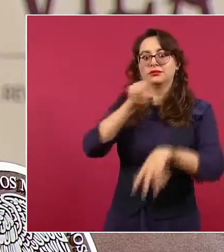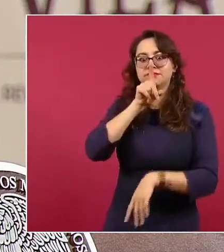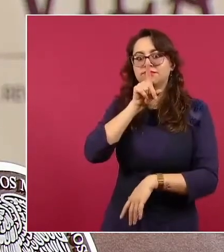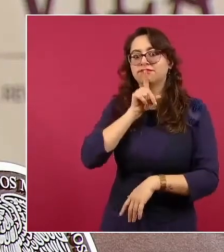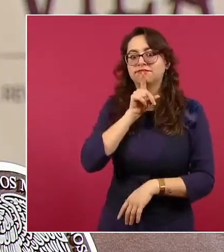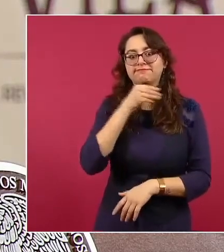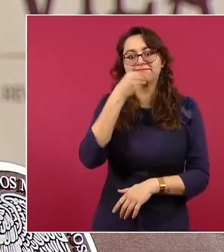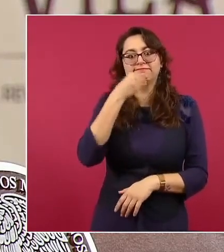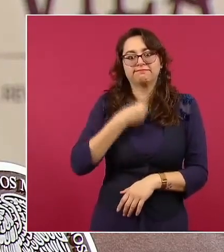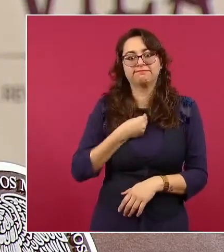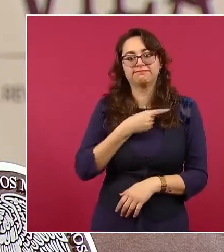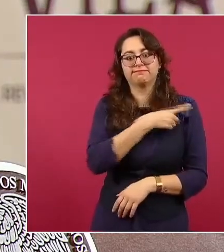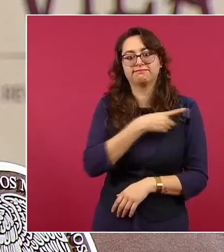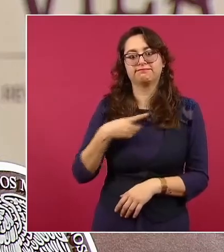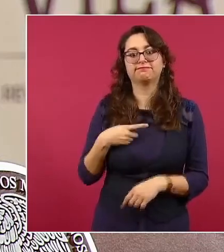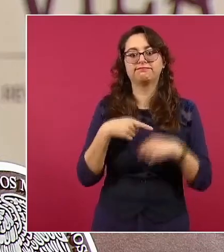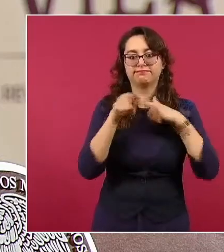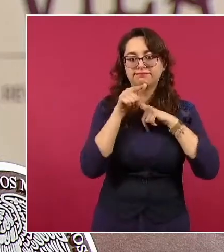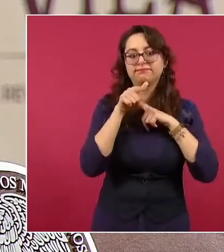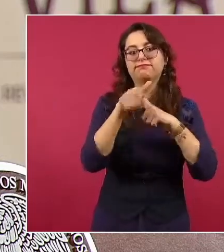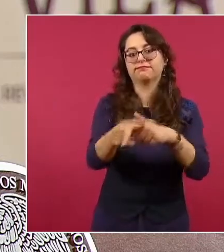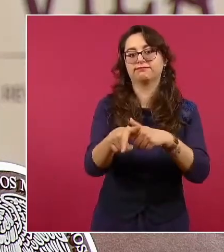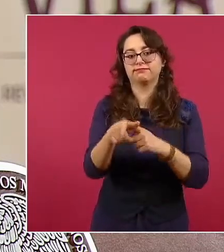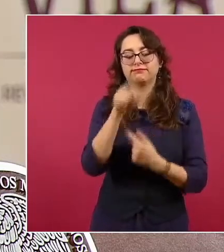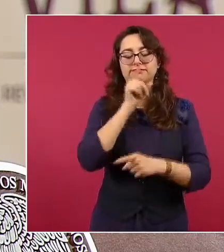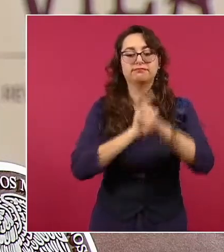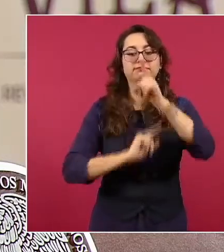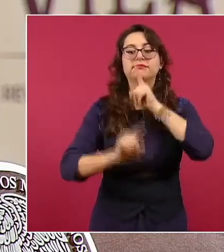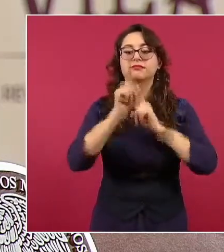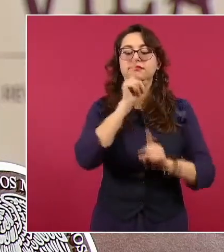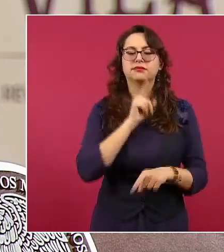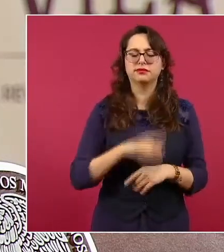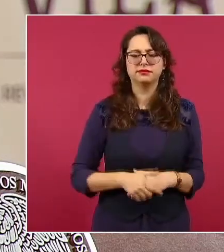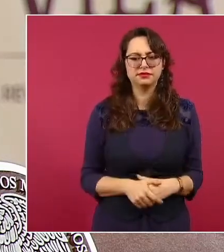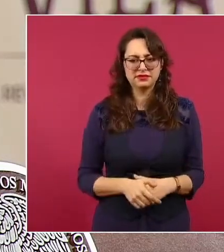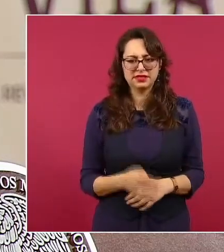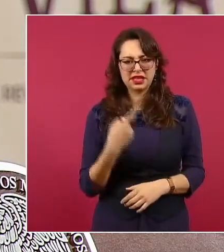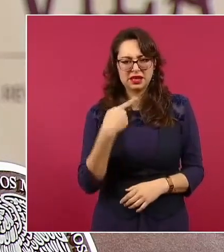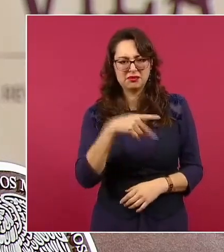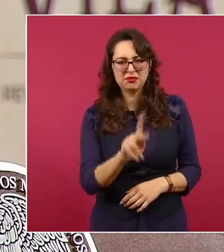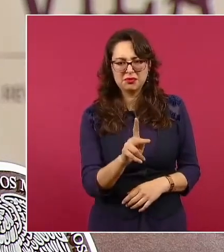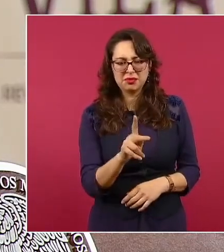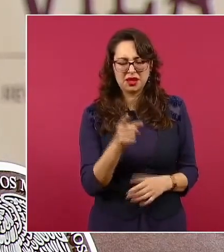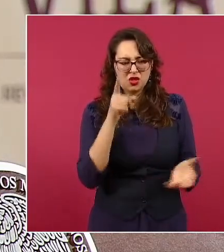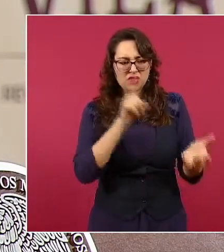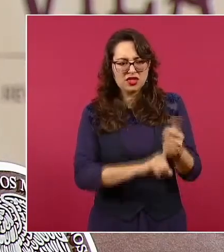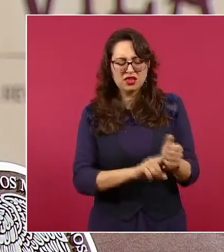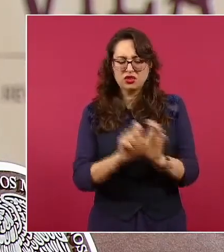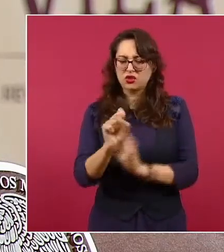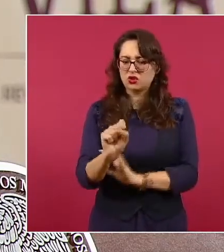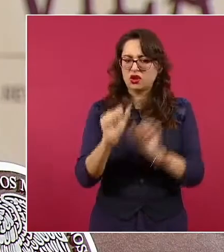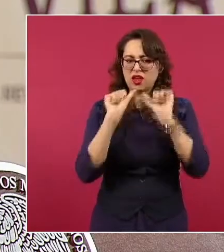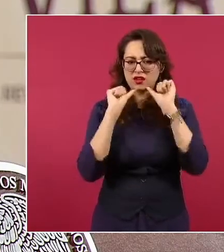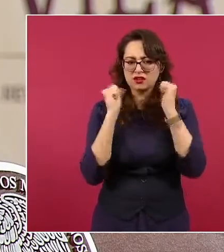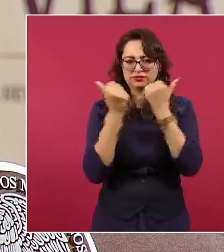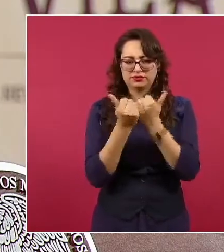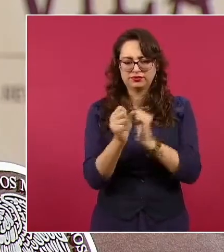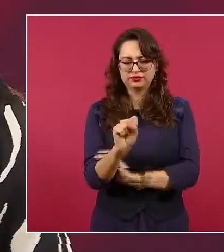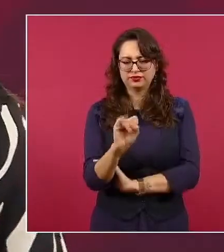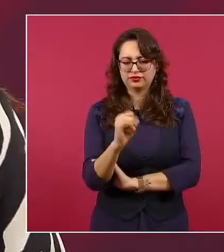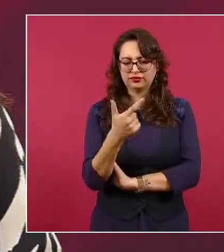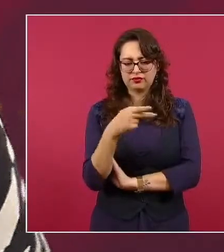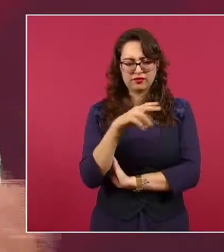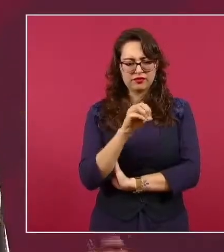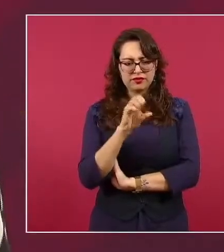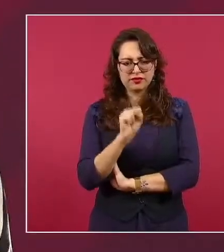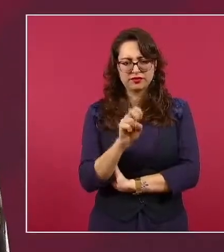preguntará, ¿quiénes integran la agrupación de Signos Vitales? Y pues aquí le decimos,